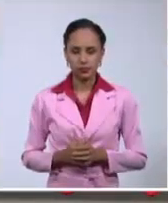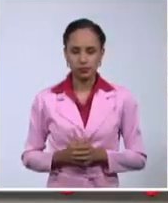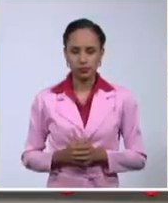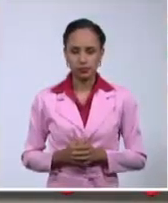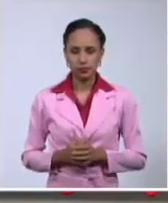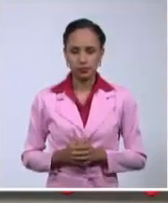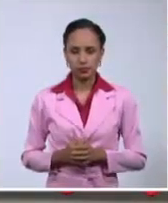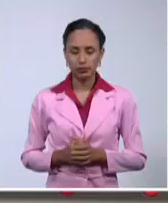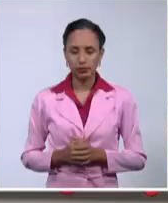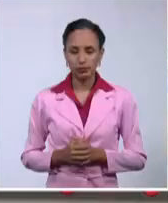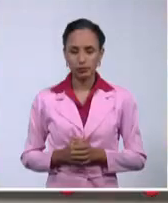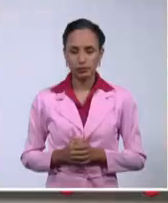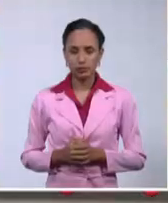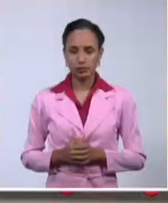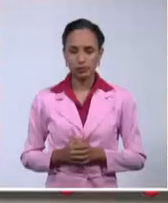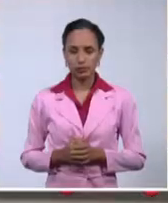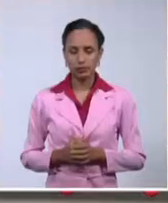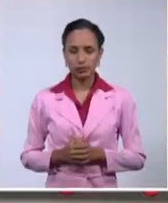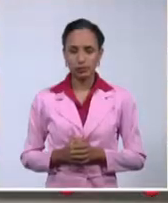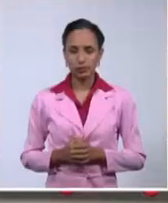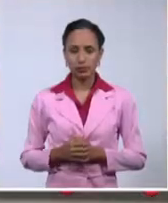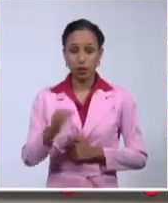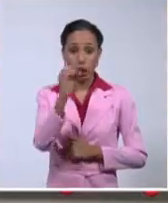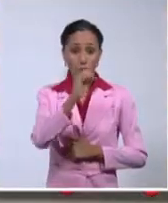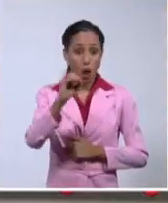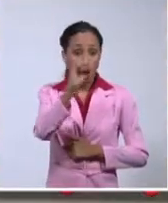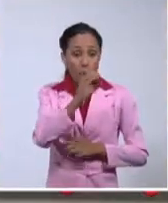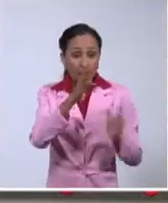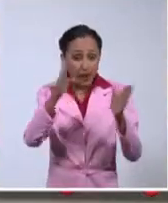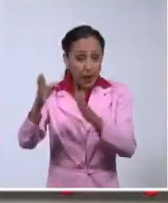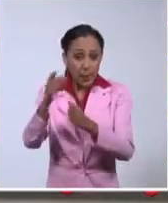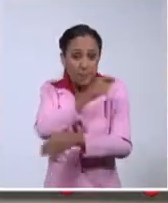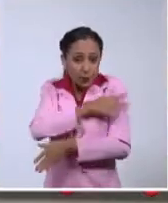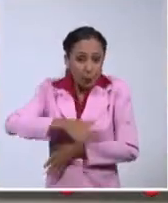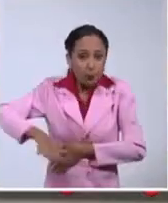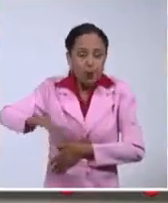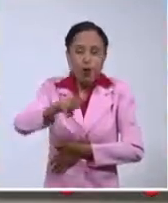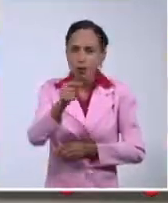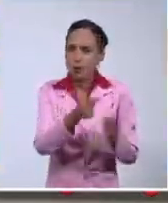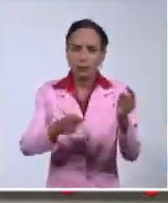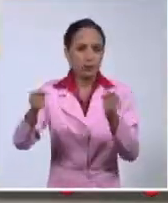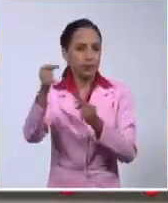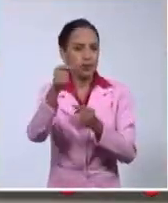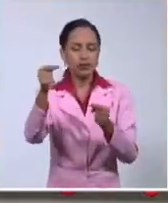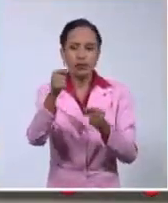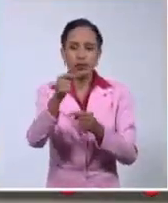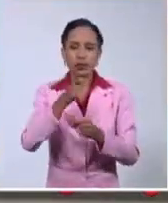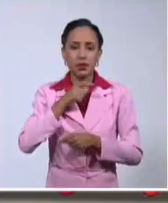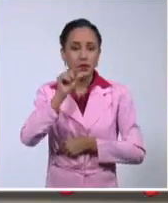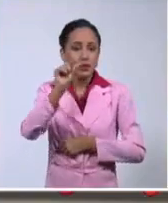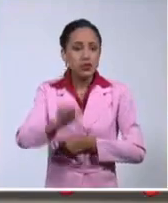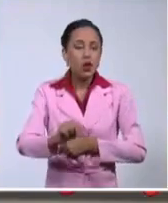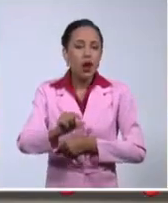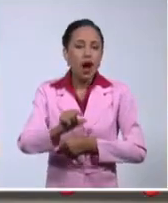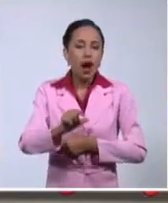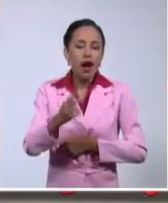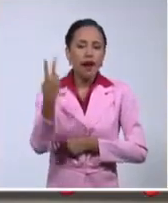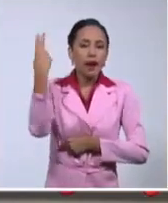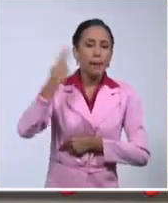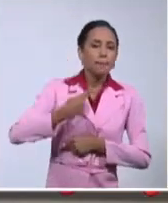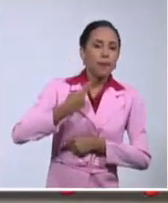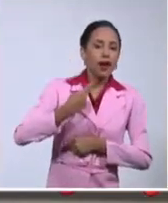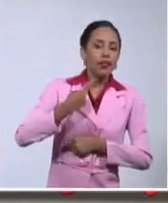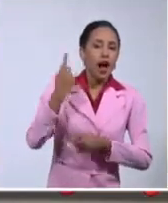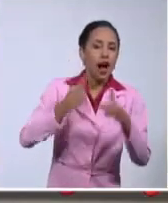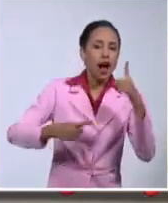es un bien superior para cualquier sociedad. No es posible que sigamos llamados de gente que responde a indicaciones de los que siempre